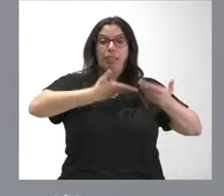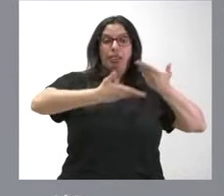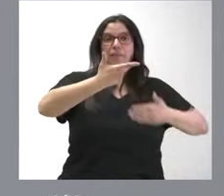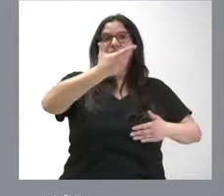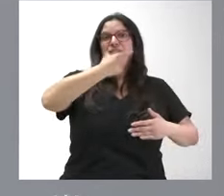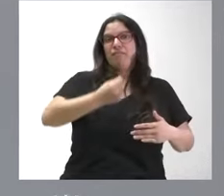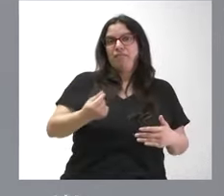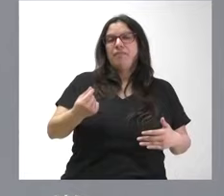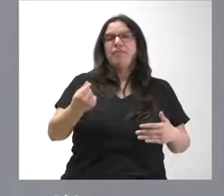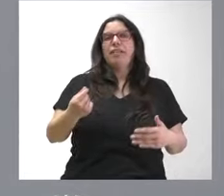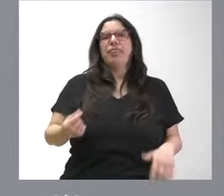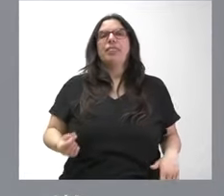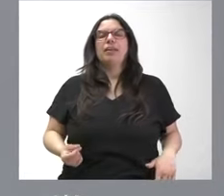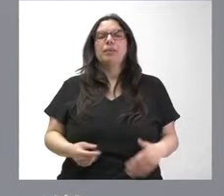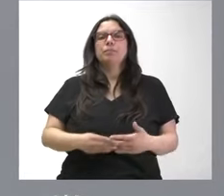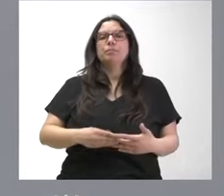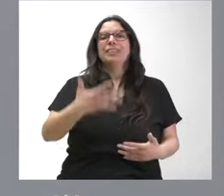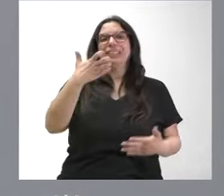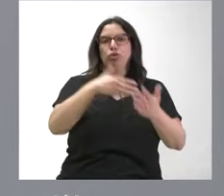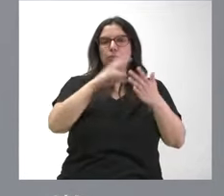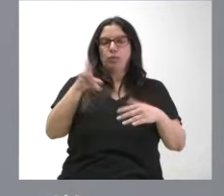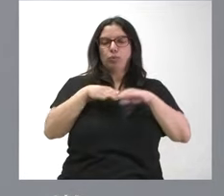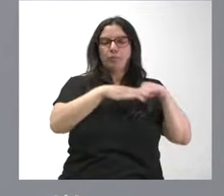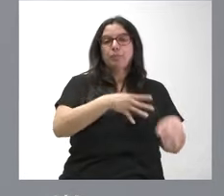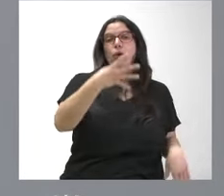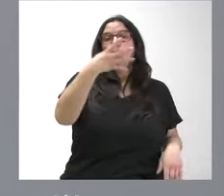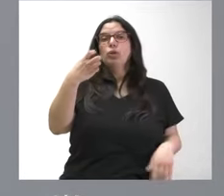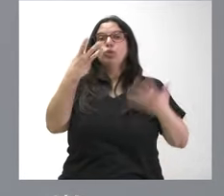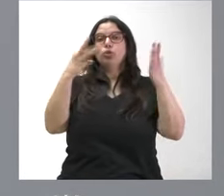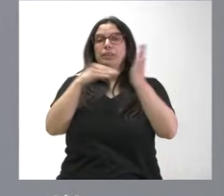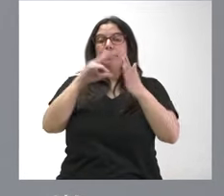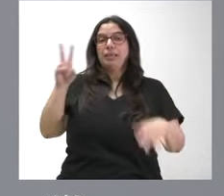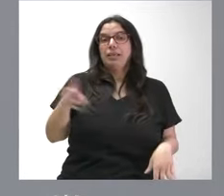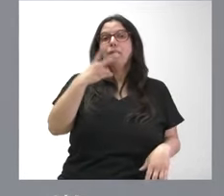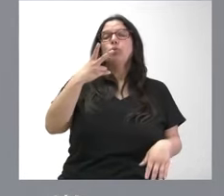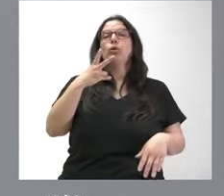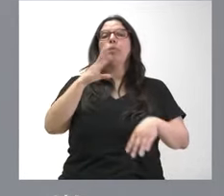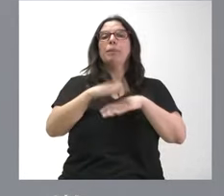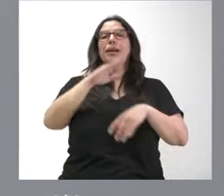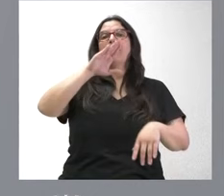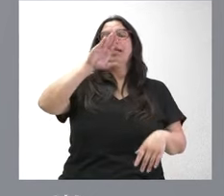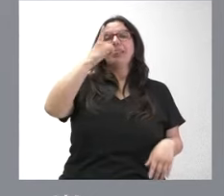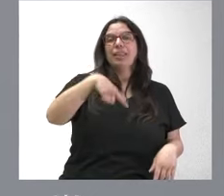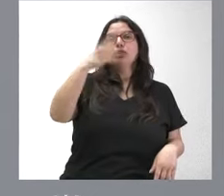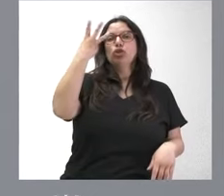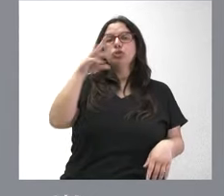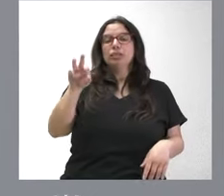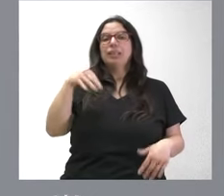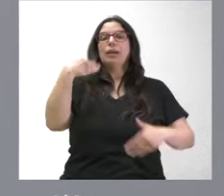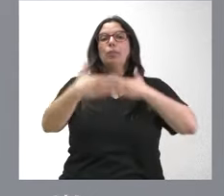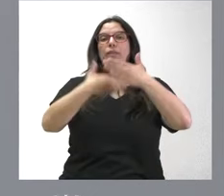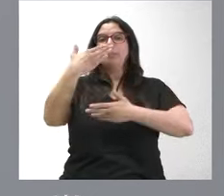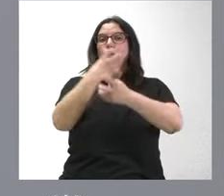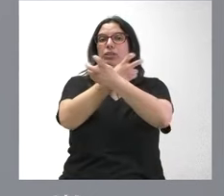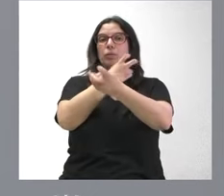esos casos, más invasiva, medio millón de euros. 480.000 euros para 130 procedimientos de traumatología